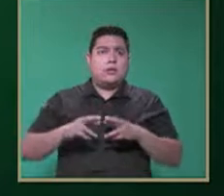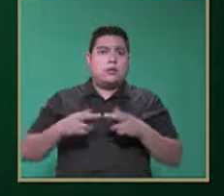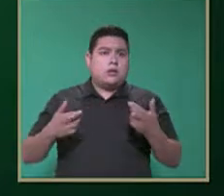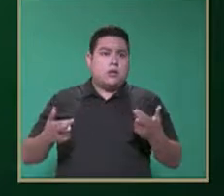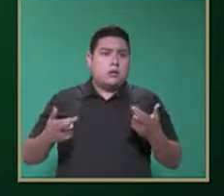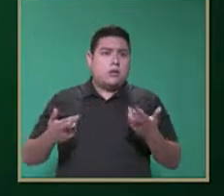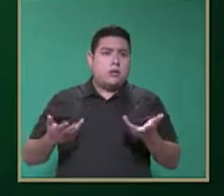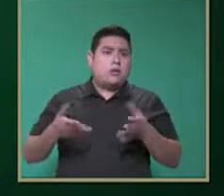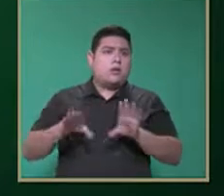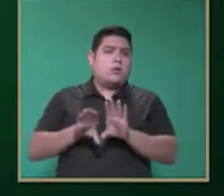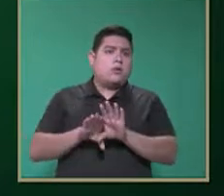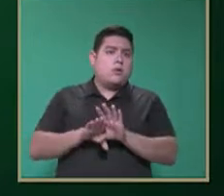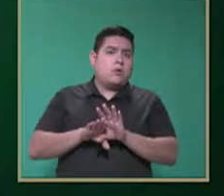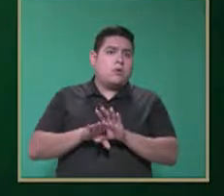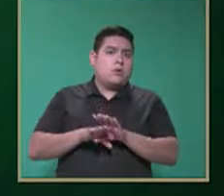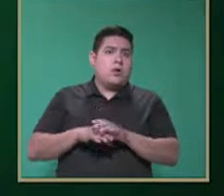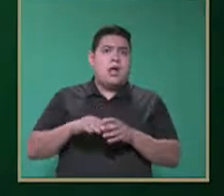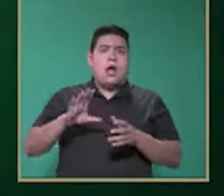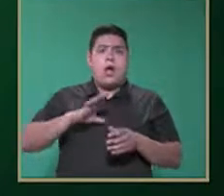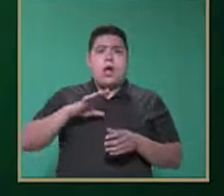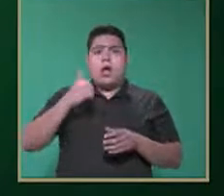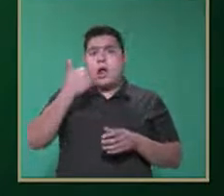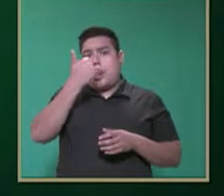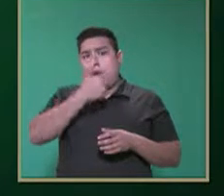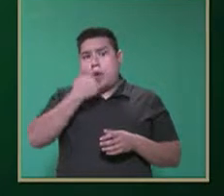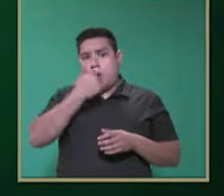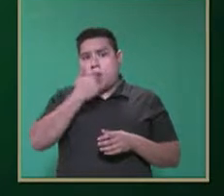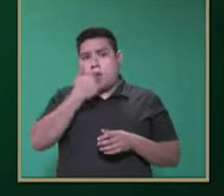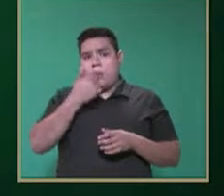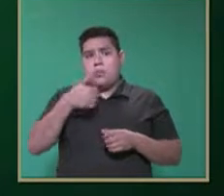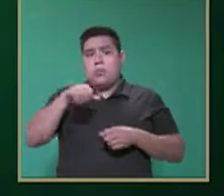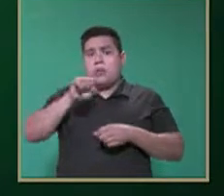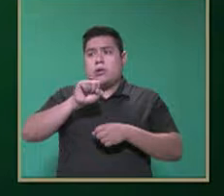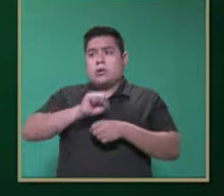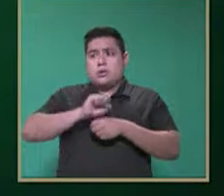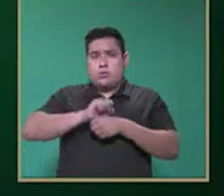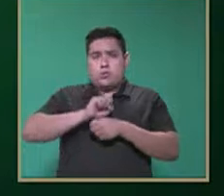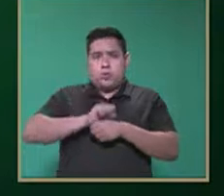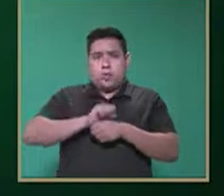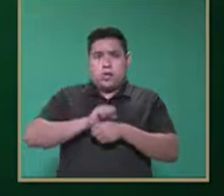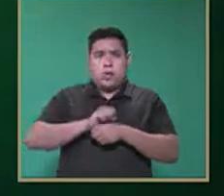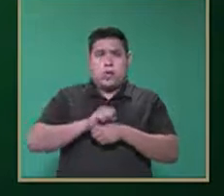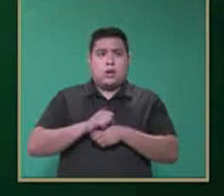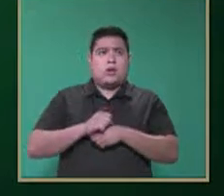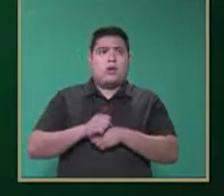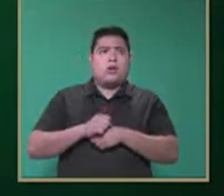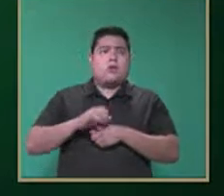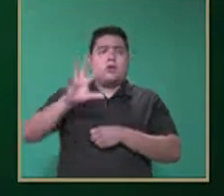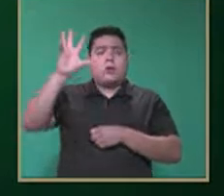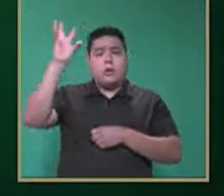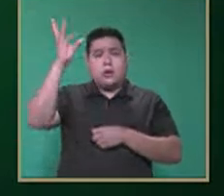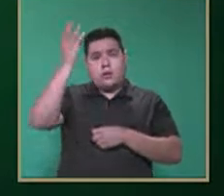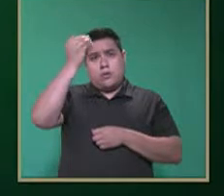Conocemos alumnos en edad de secundaria con TEA que están